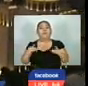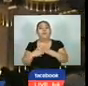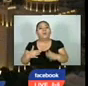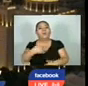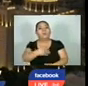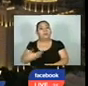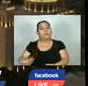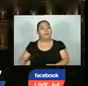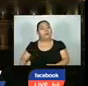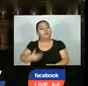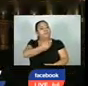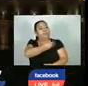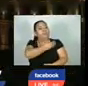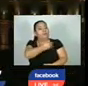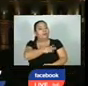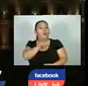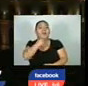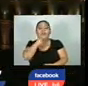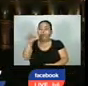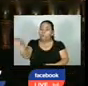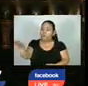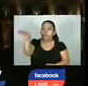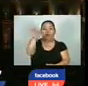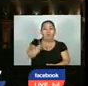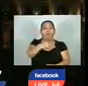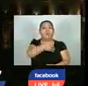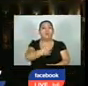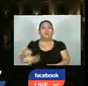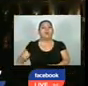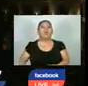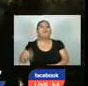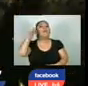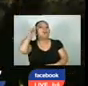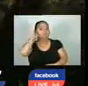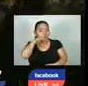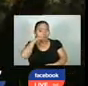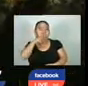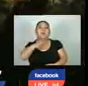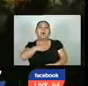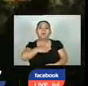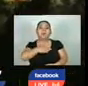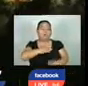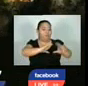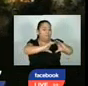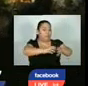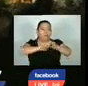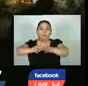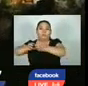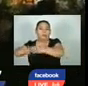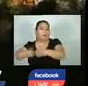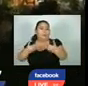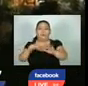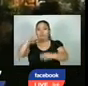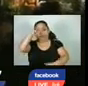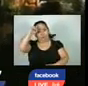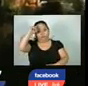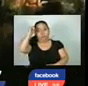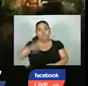ejecutivo que será designado por el presidente de la República y también existirán unidades o instancias operativas.